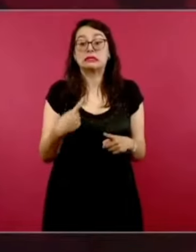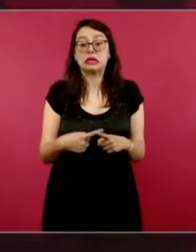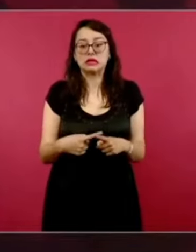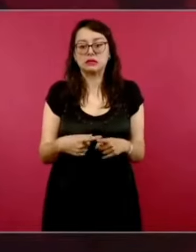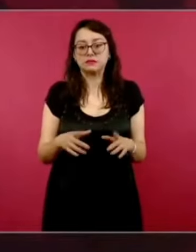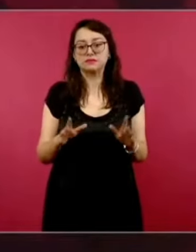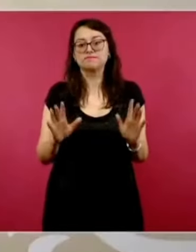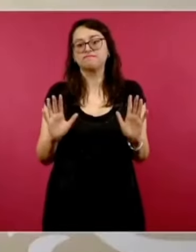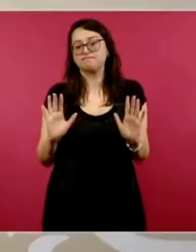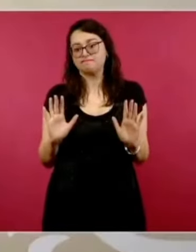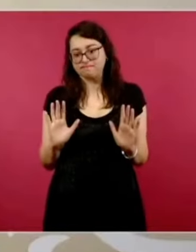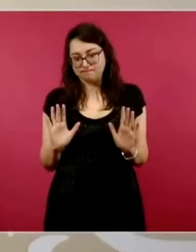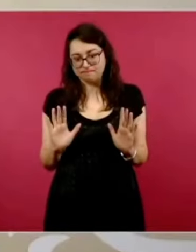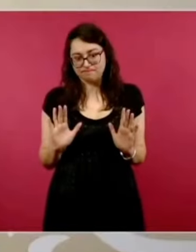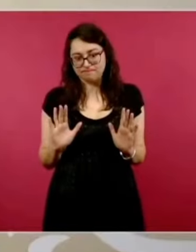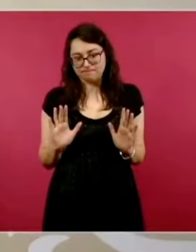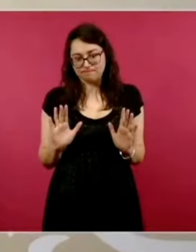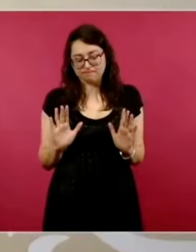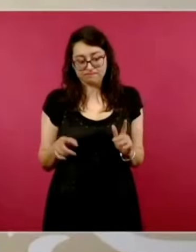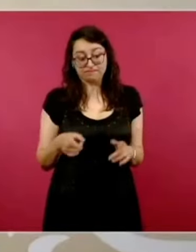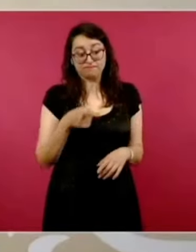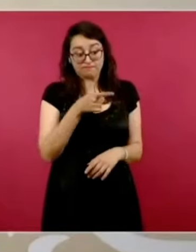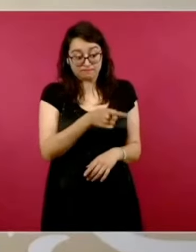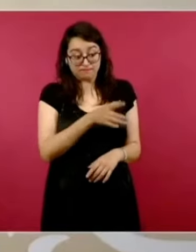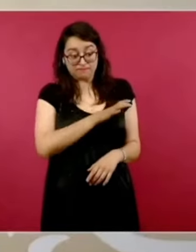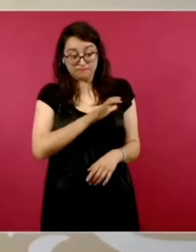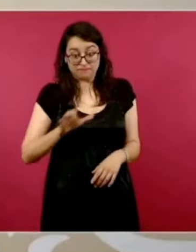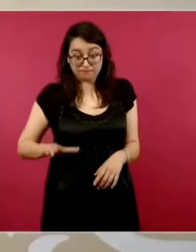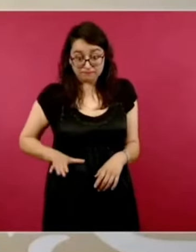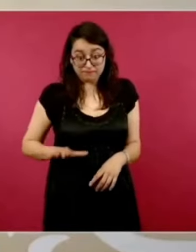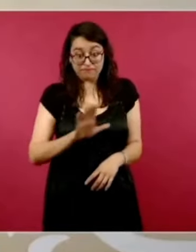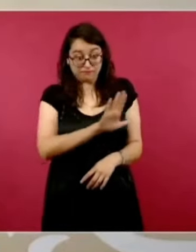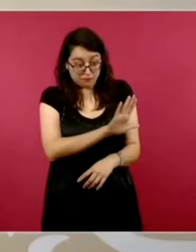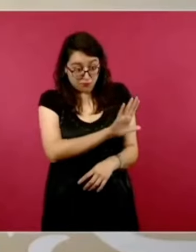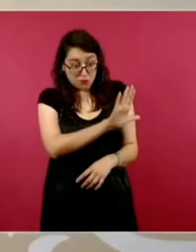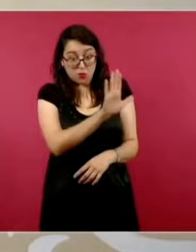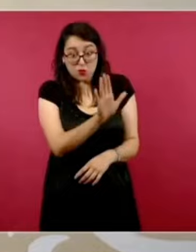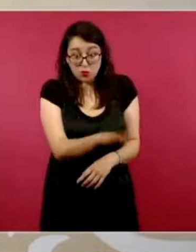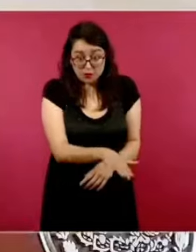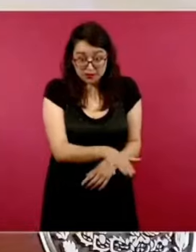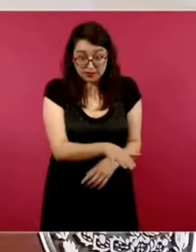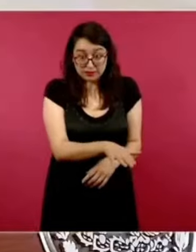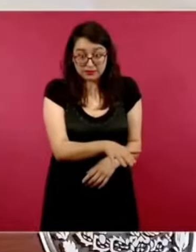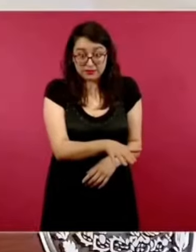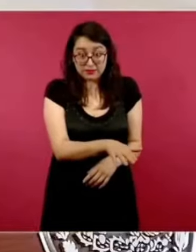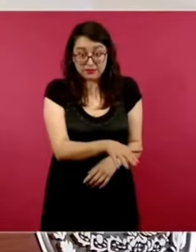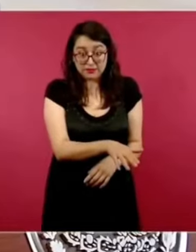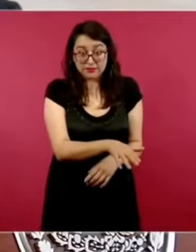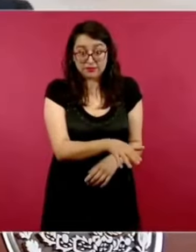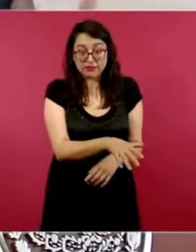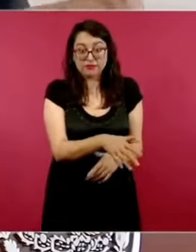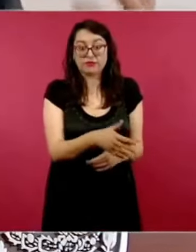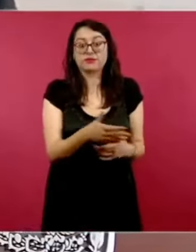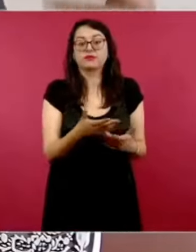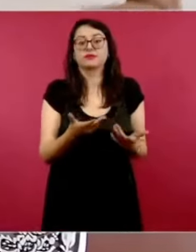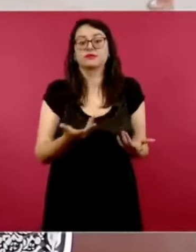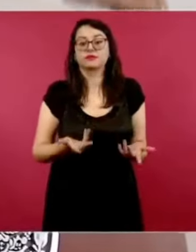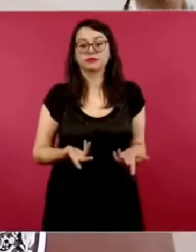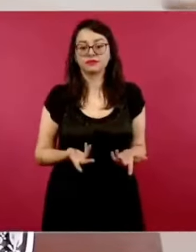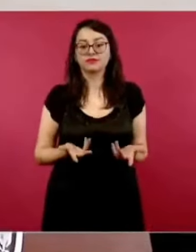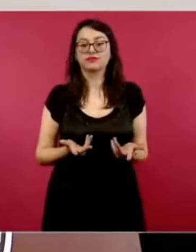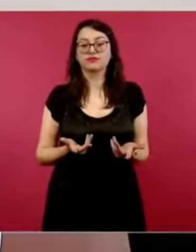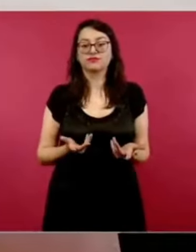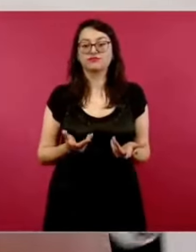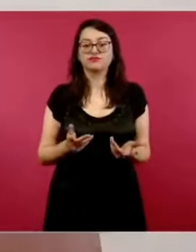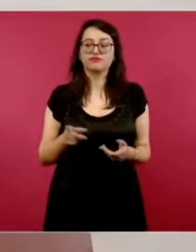lo asesinan, ese candidato, se produce una